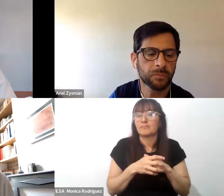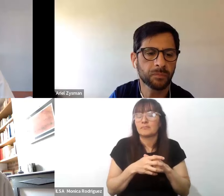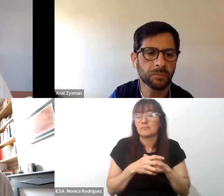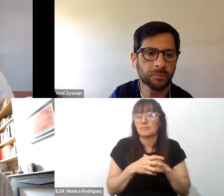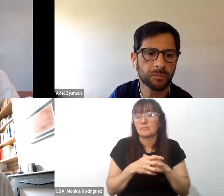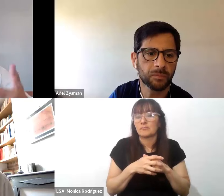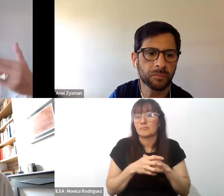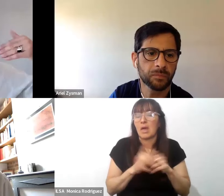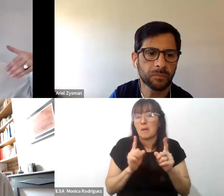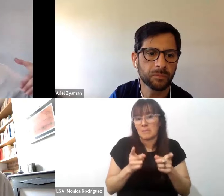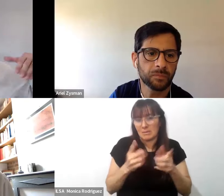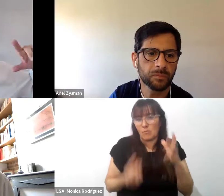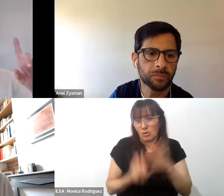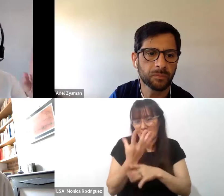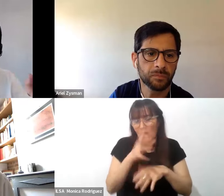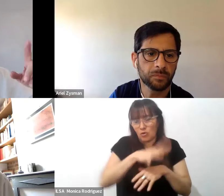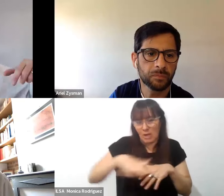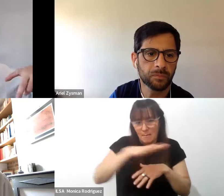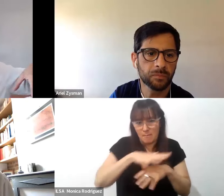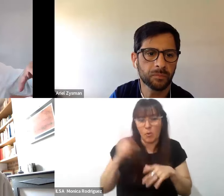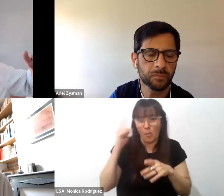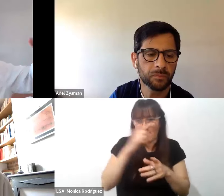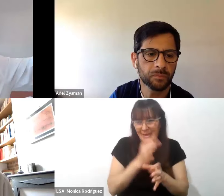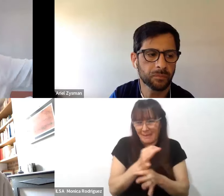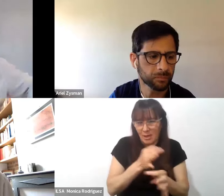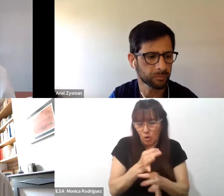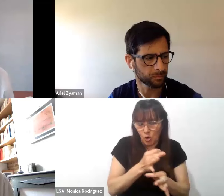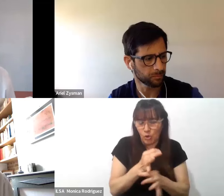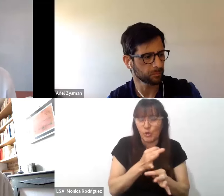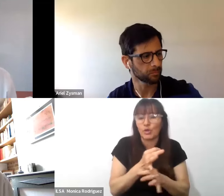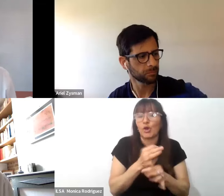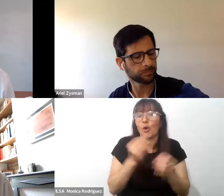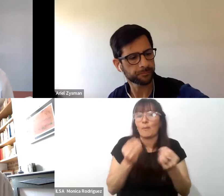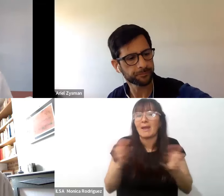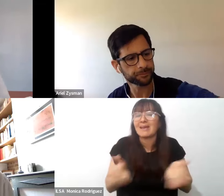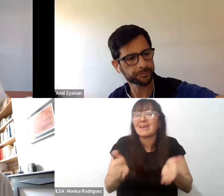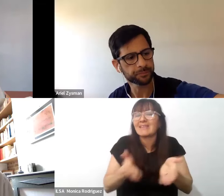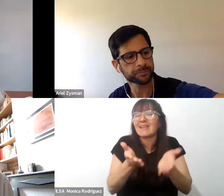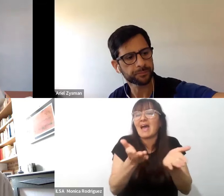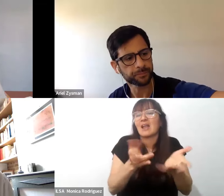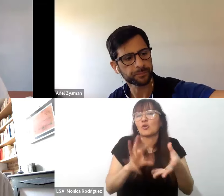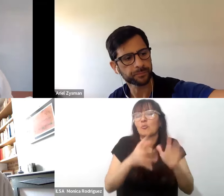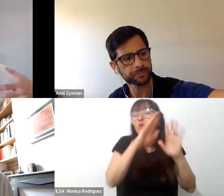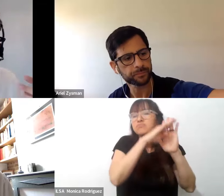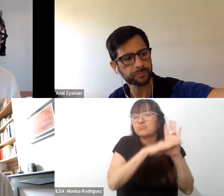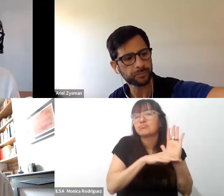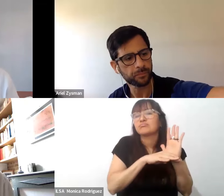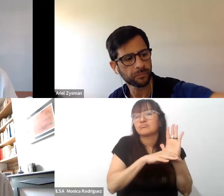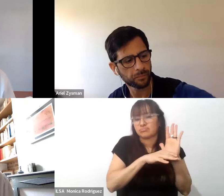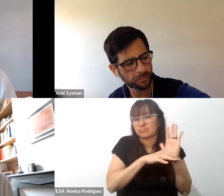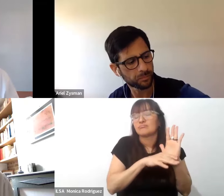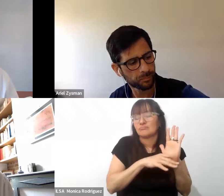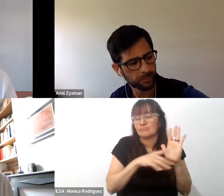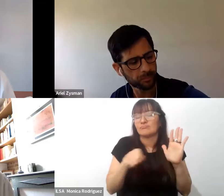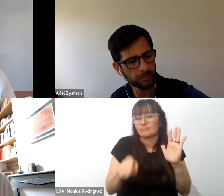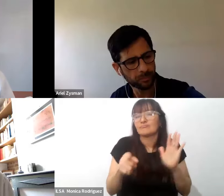propio campo pedagógico y públicos para generar marcos de legitimidad para la toma de la palabra la construcción